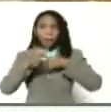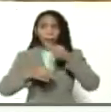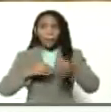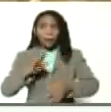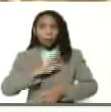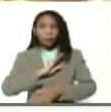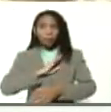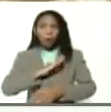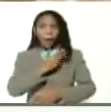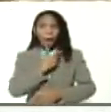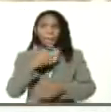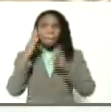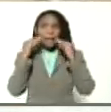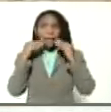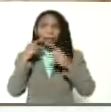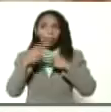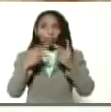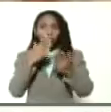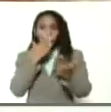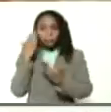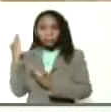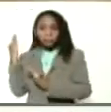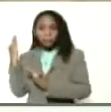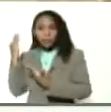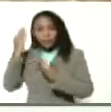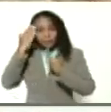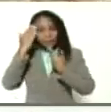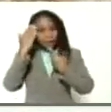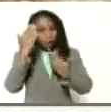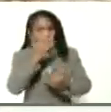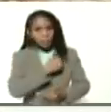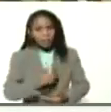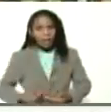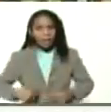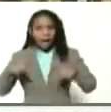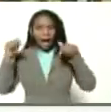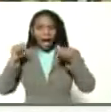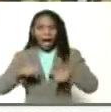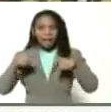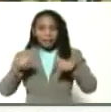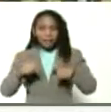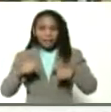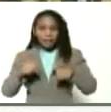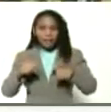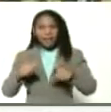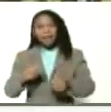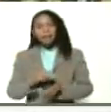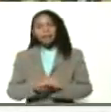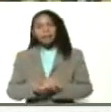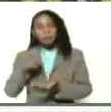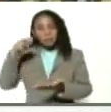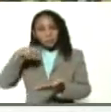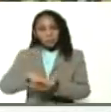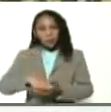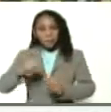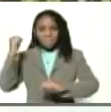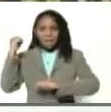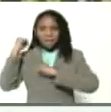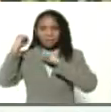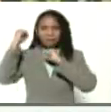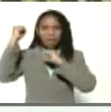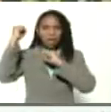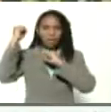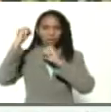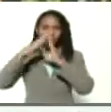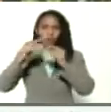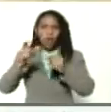experiencia como productora saludos presidente desde aquí aprico un justo rodilla en tierra venciendo todas